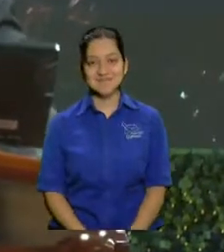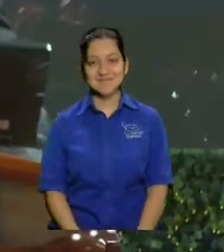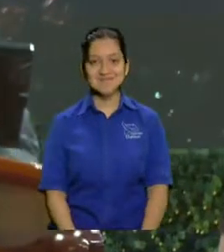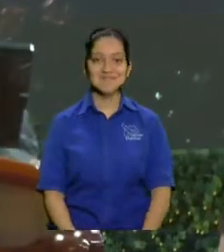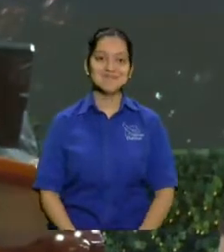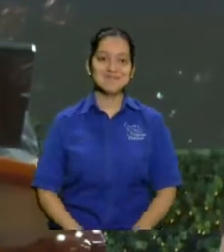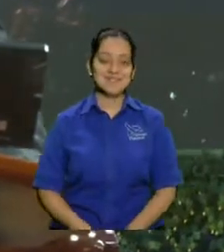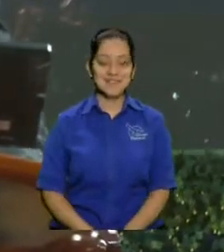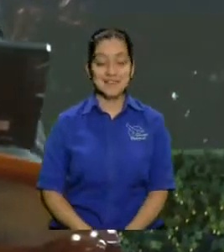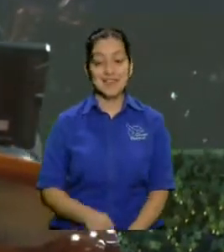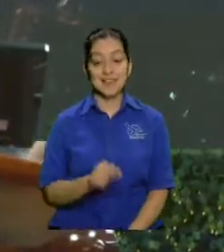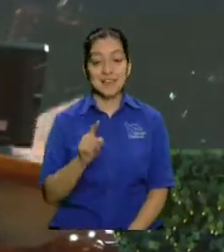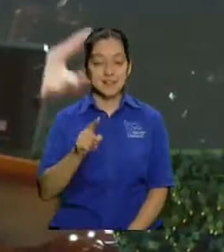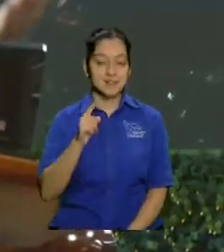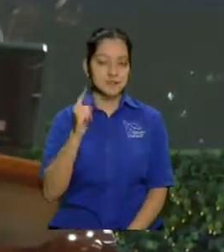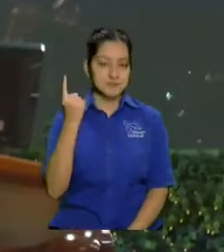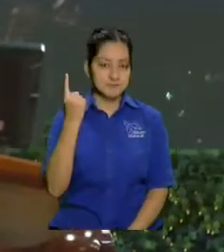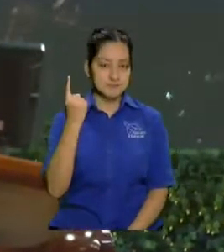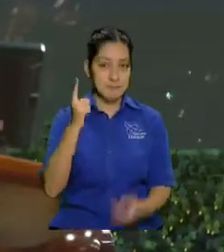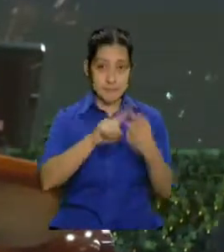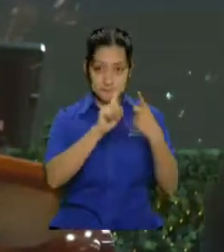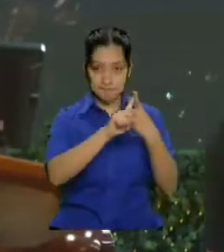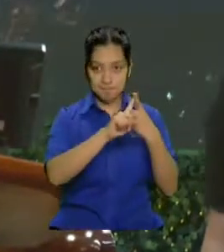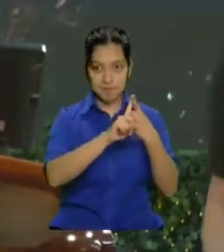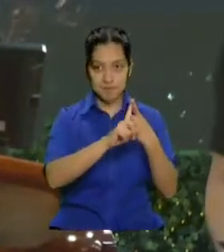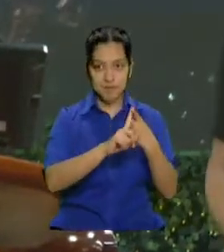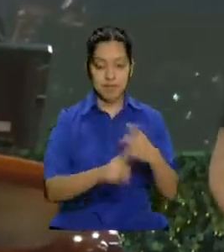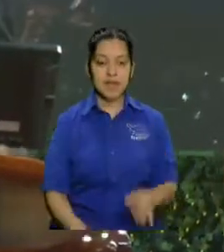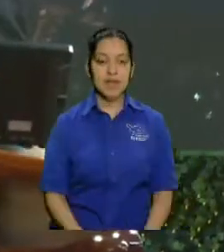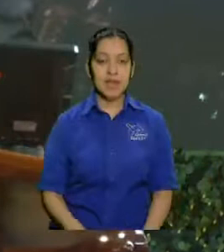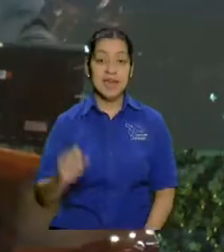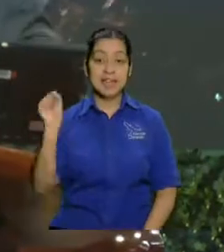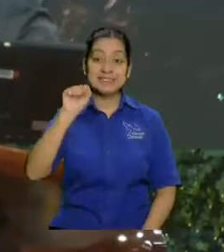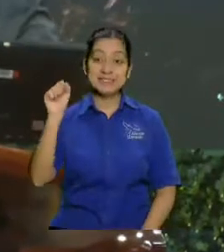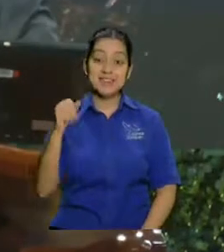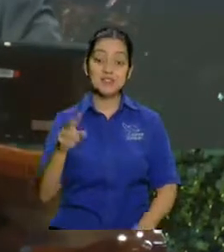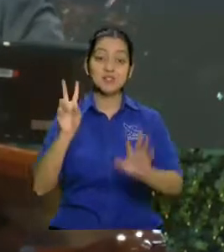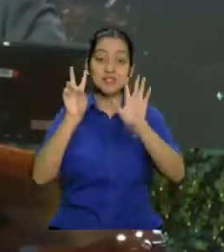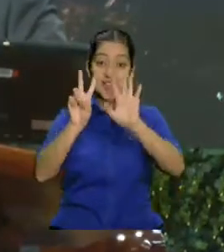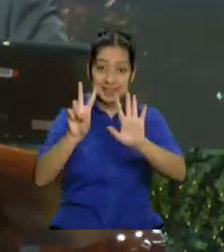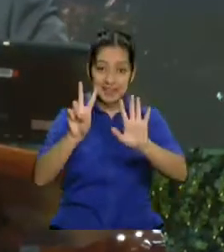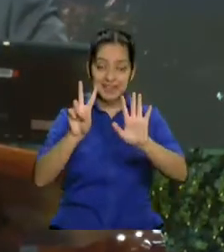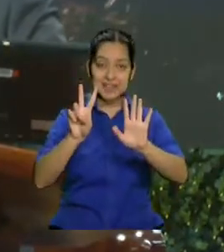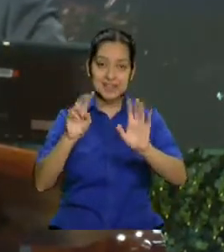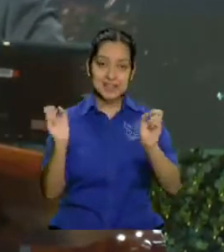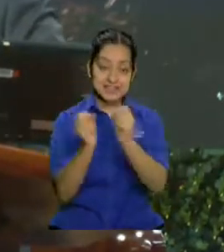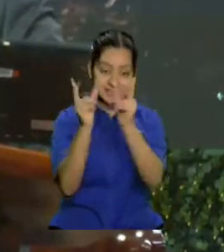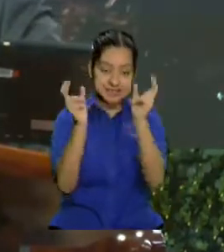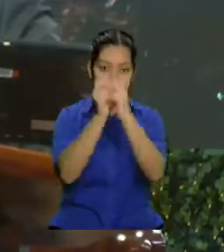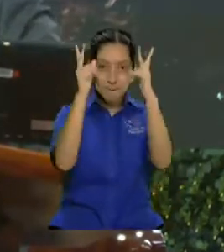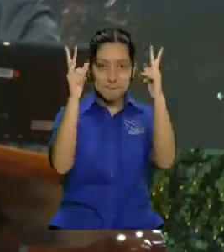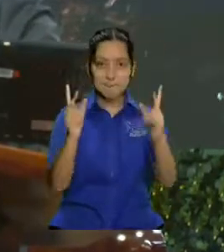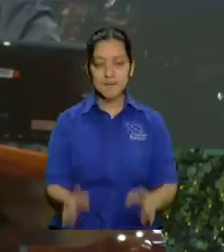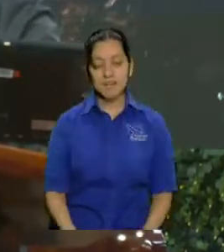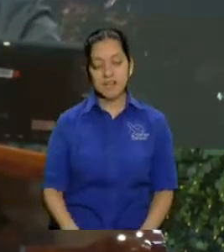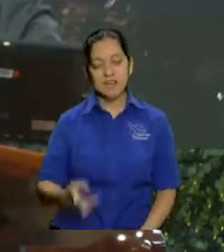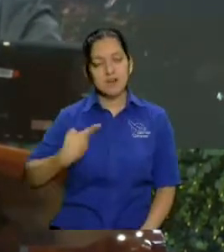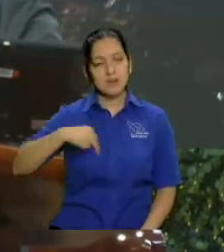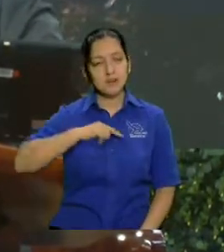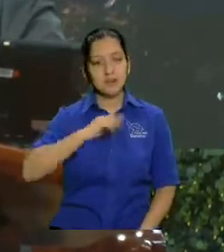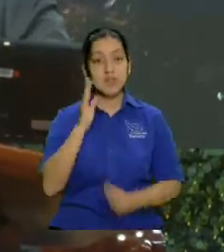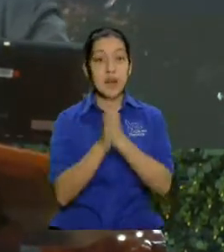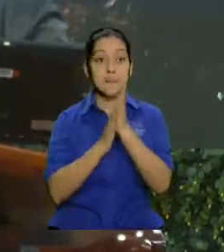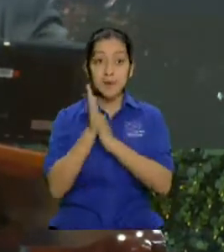Bueno, es una cosa. El sábado anterior, es decir, el sábado siete, vamos a